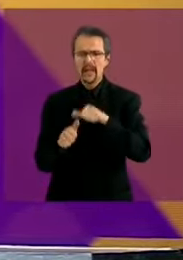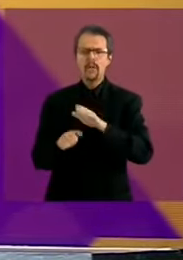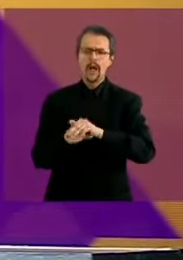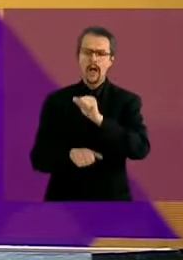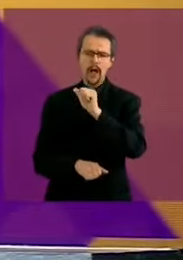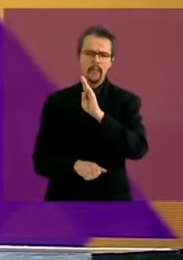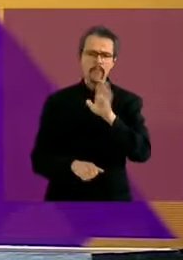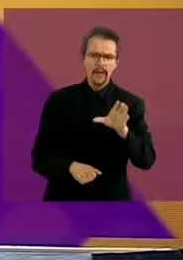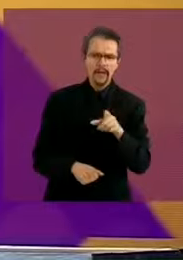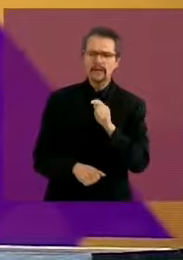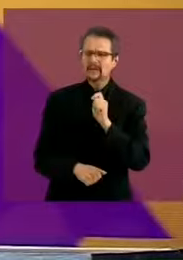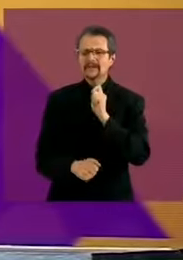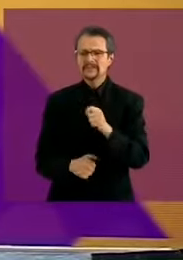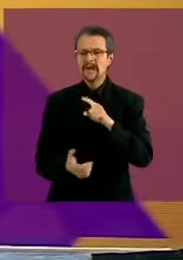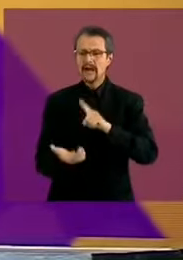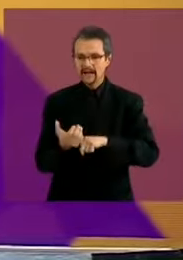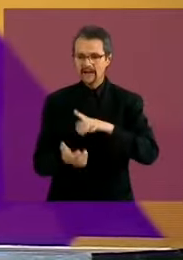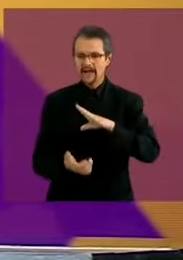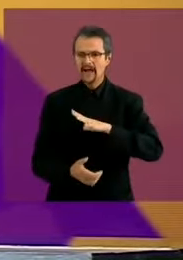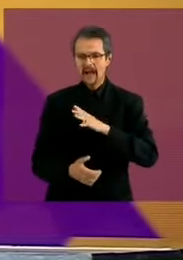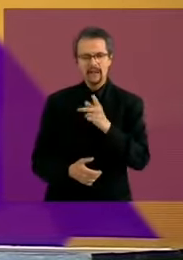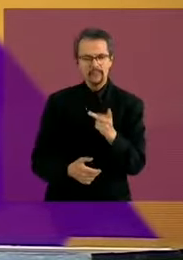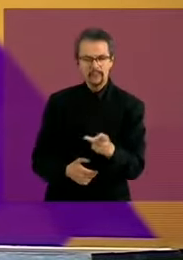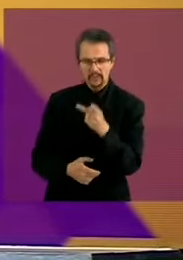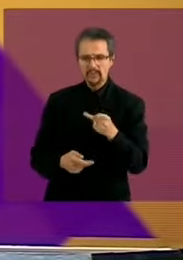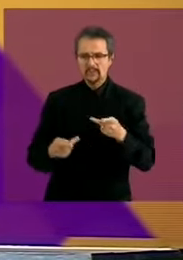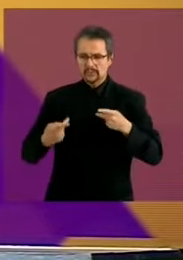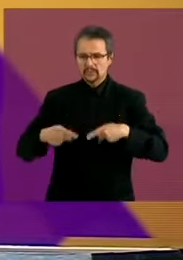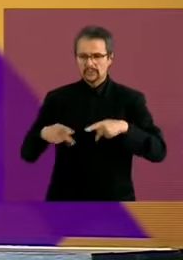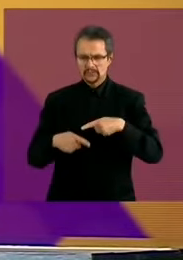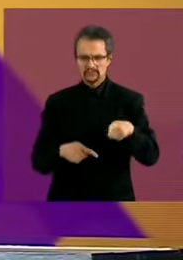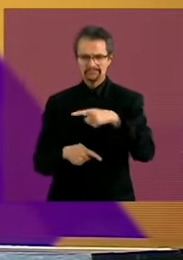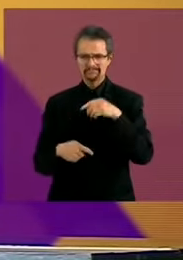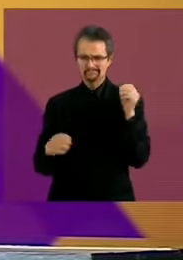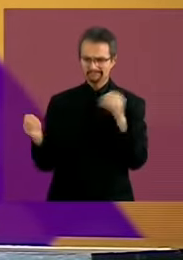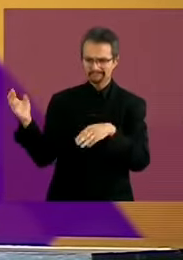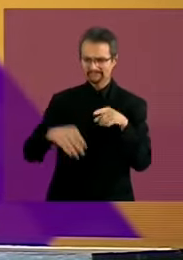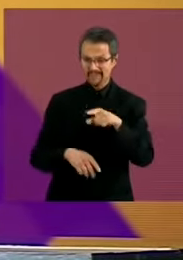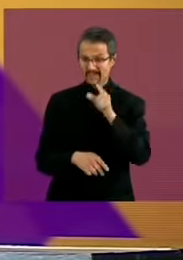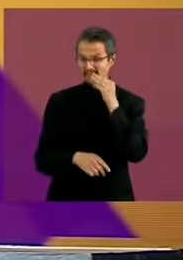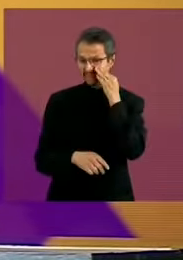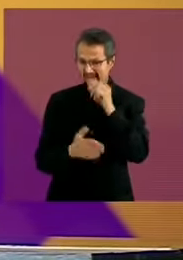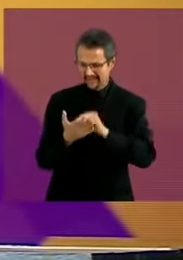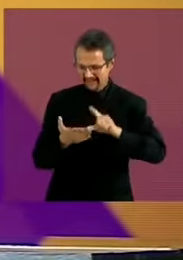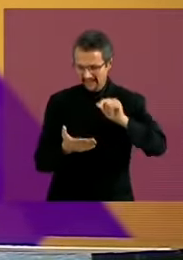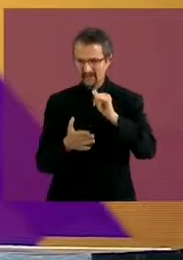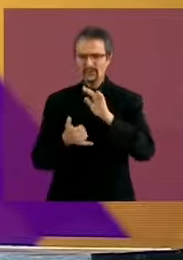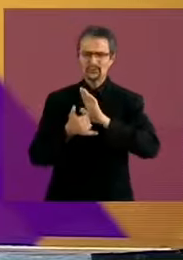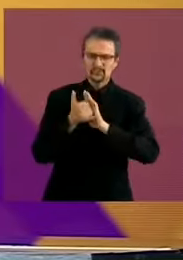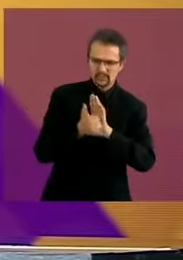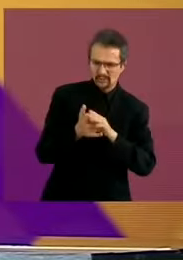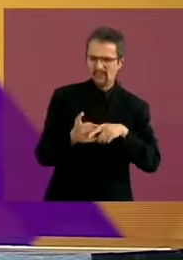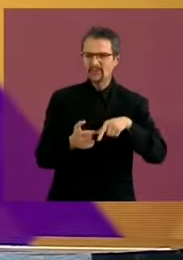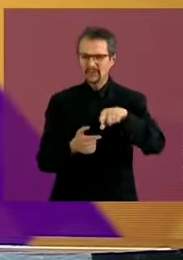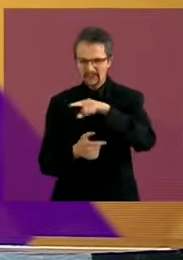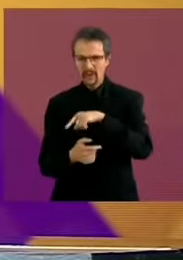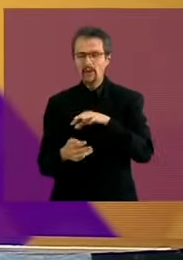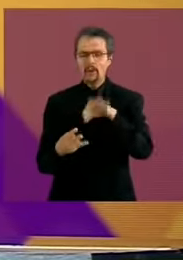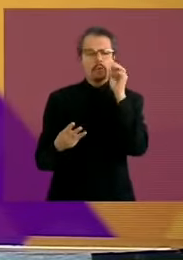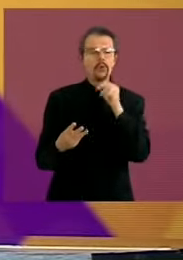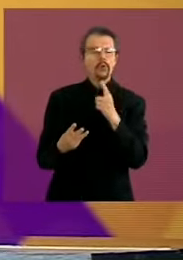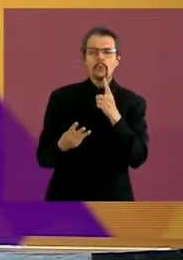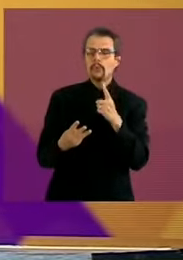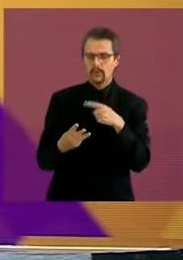preguntas de parte de los ciudadanos que hicieron a través de las redes sociales. Y le voy a pedir cuál elige para que yo le pueda hacer estas